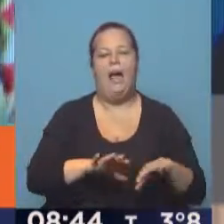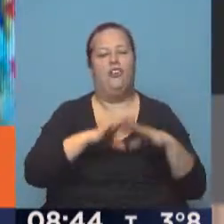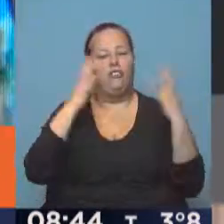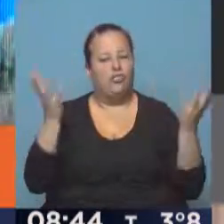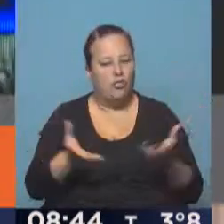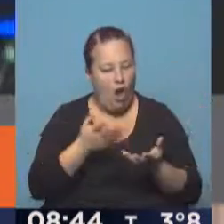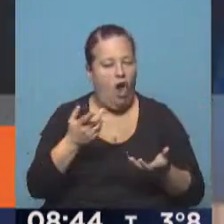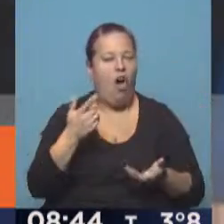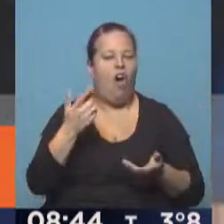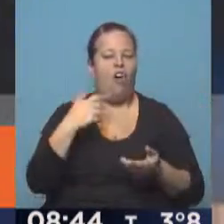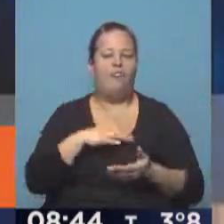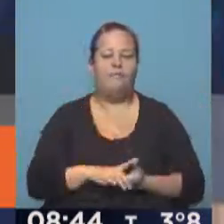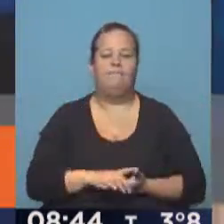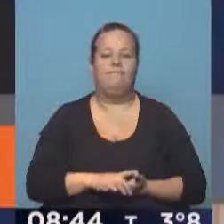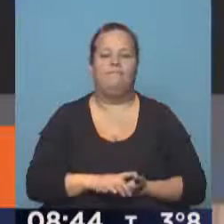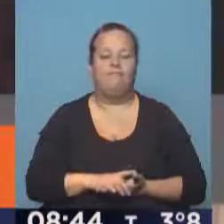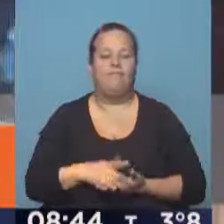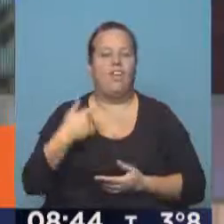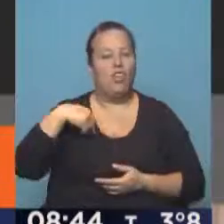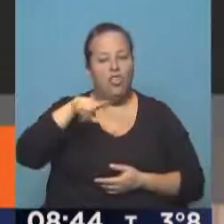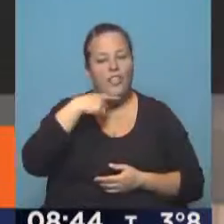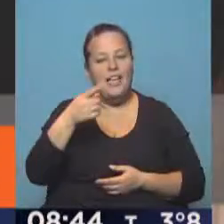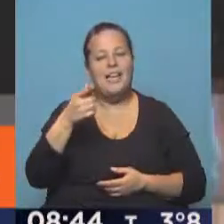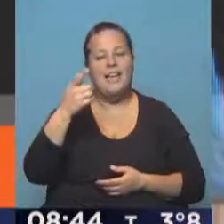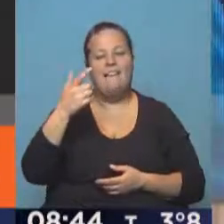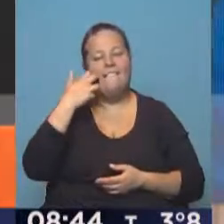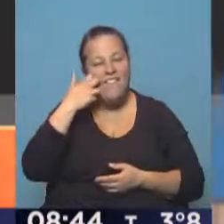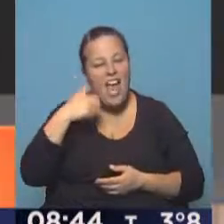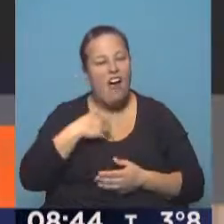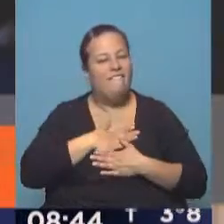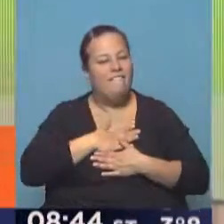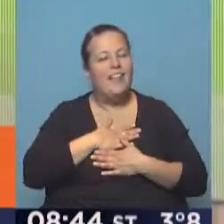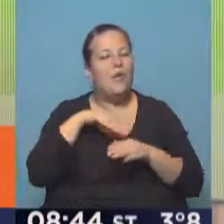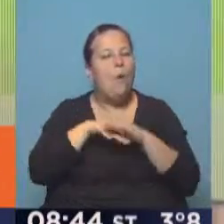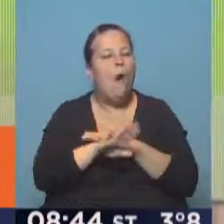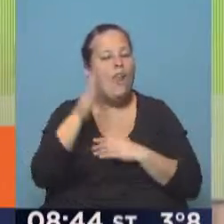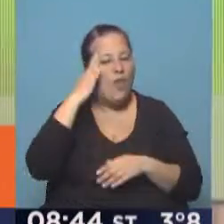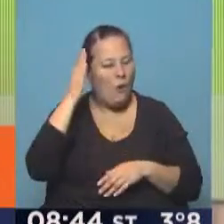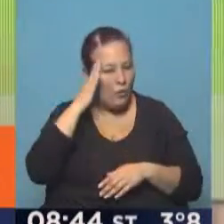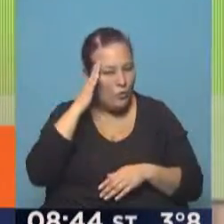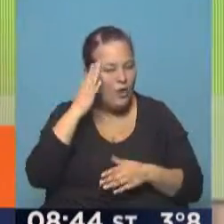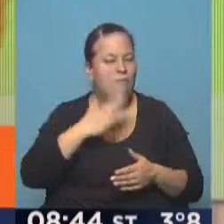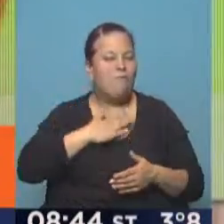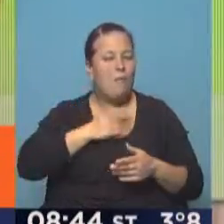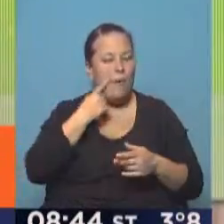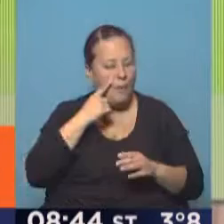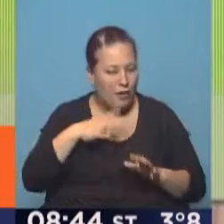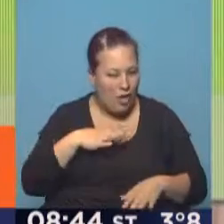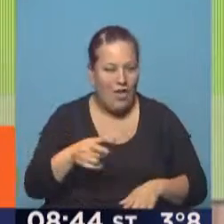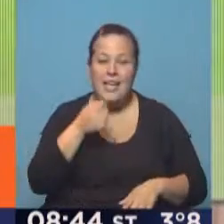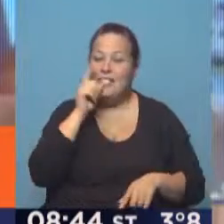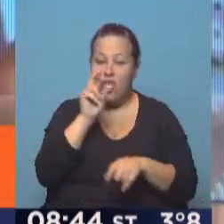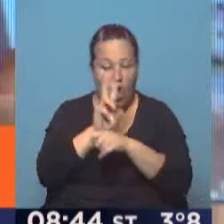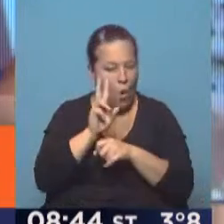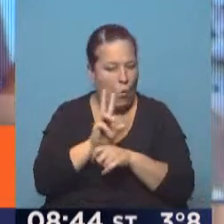historia que nos ha volcado. Nosotros decimos que nuestros queridos viejos son nuestro reservorio cultural y nuestro patrimonio viviente. Si no lo